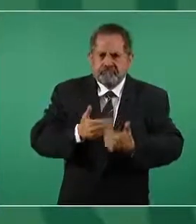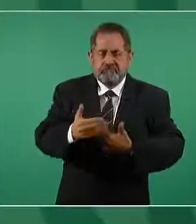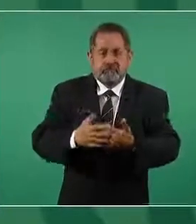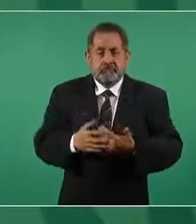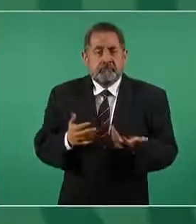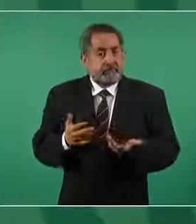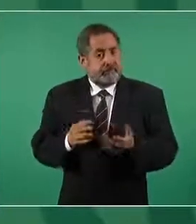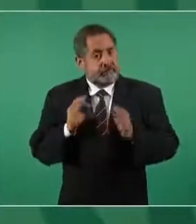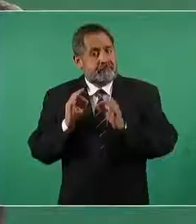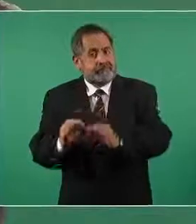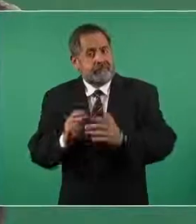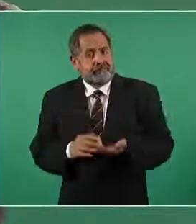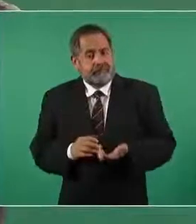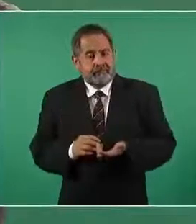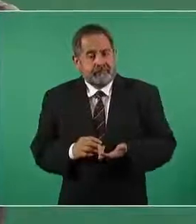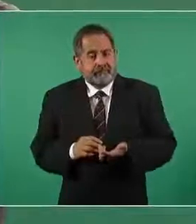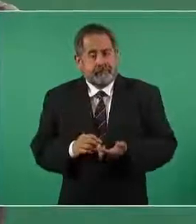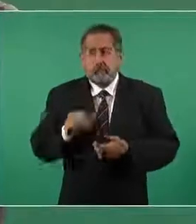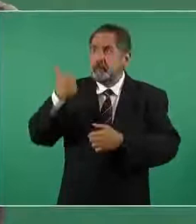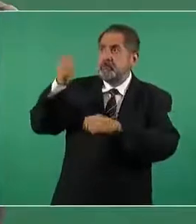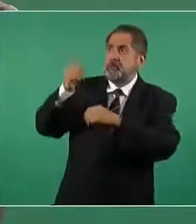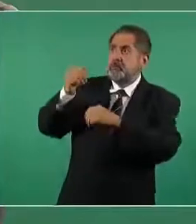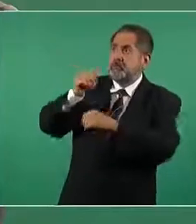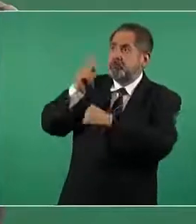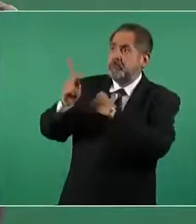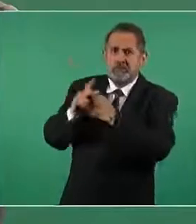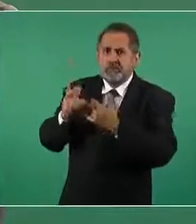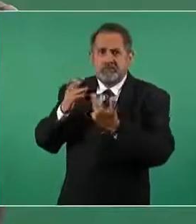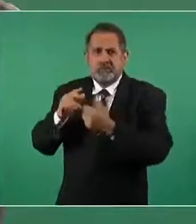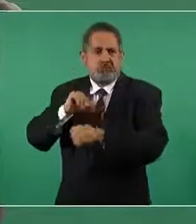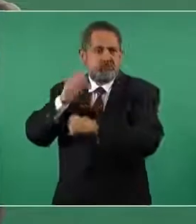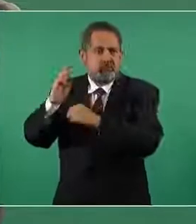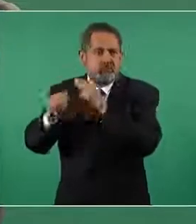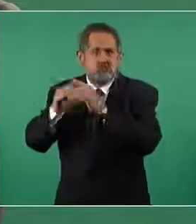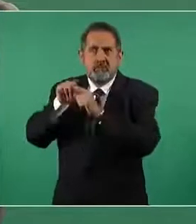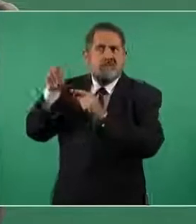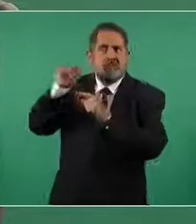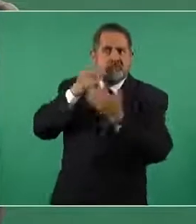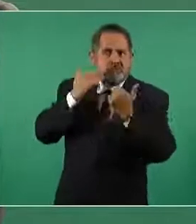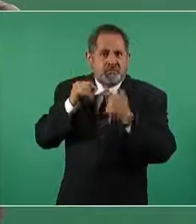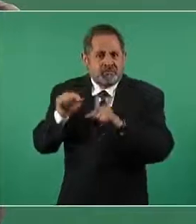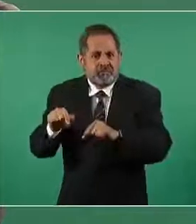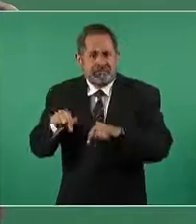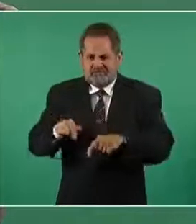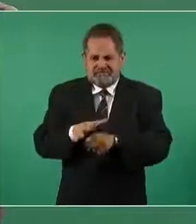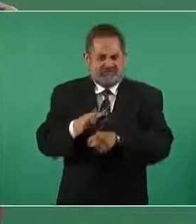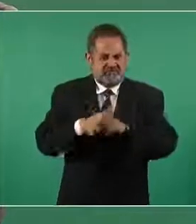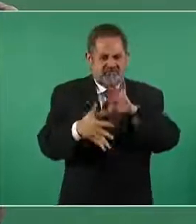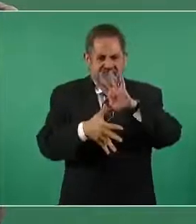ya no hay en el mundo o que no es suficiente